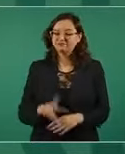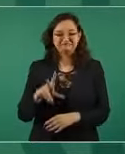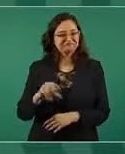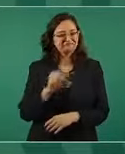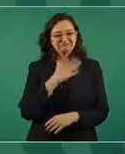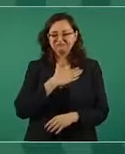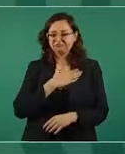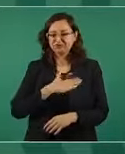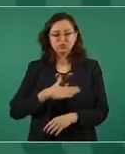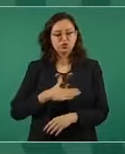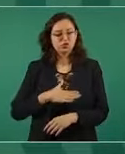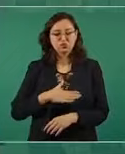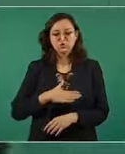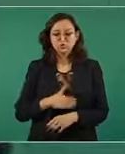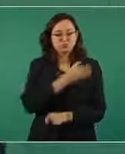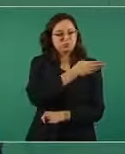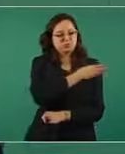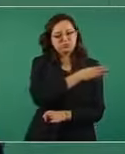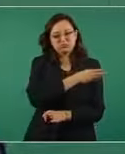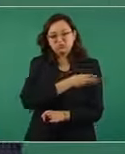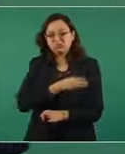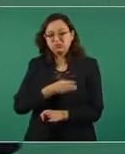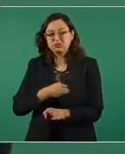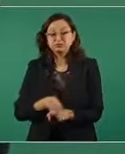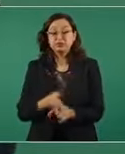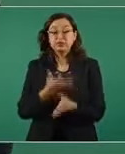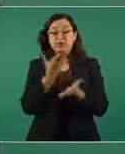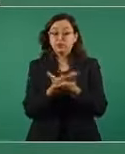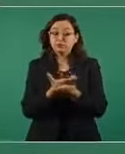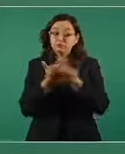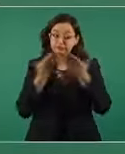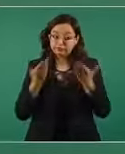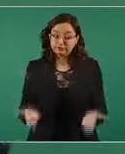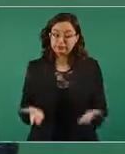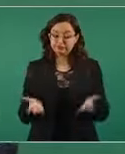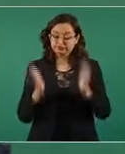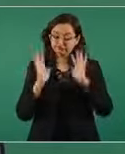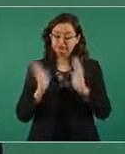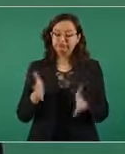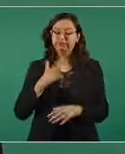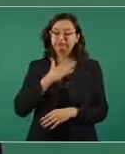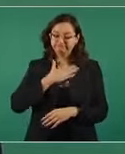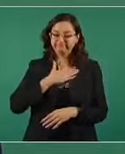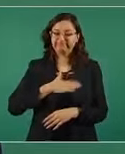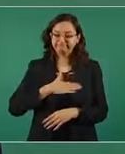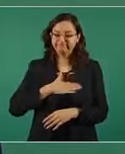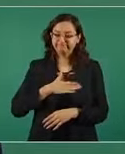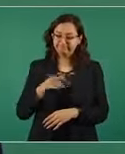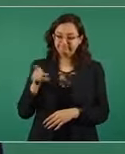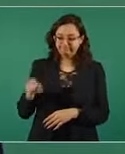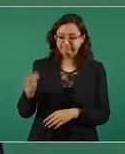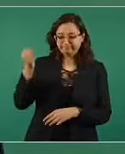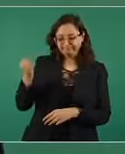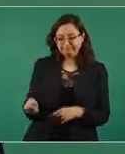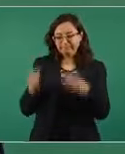todo lo que sucedió. Entonces, ahora le estamos devolviendo al sureste